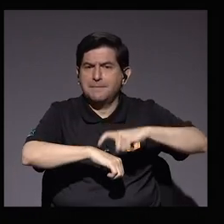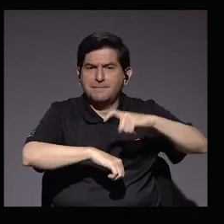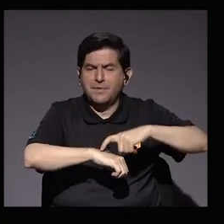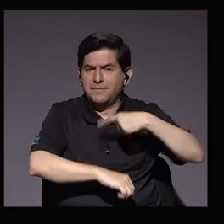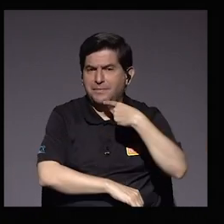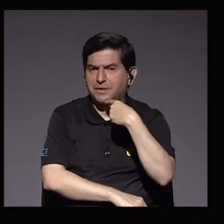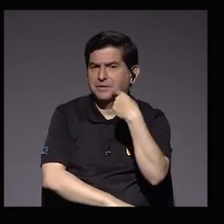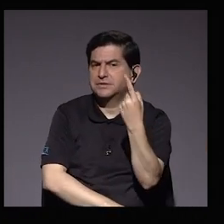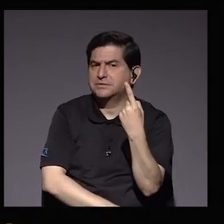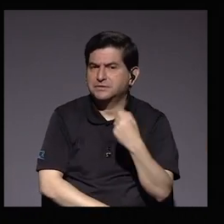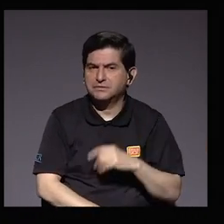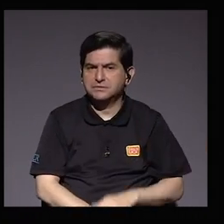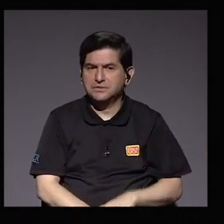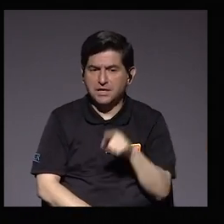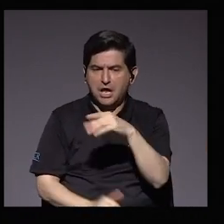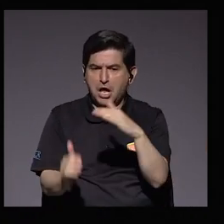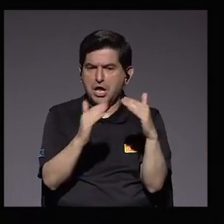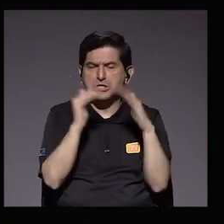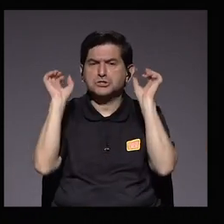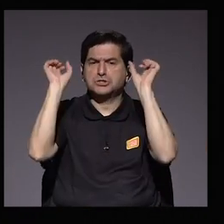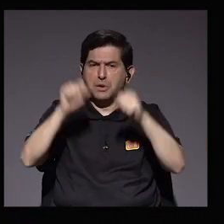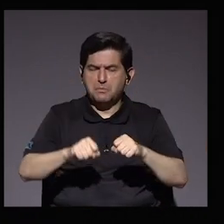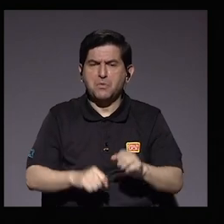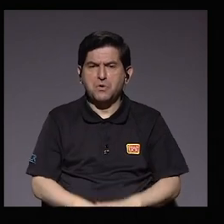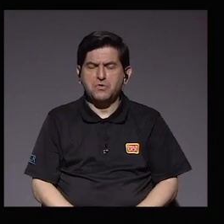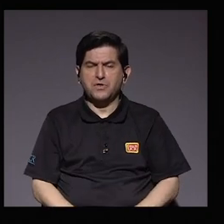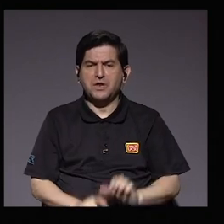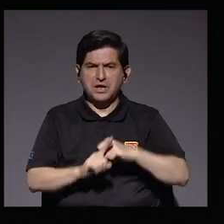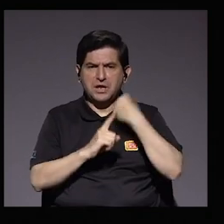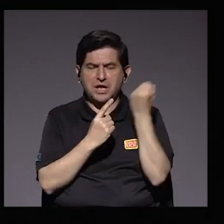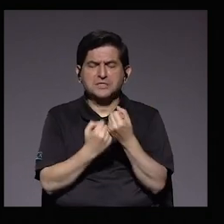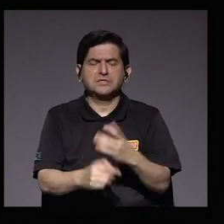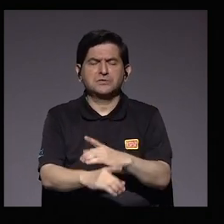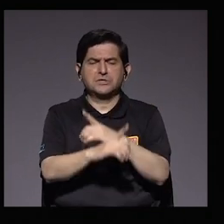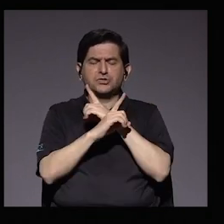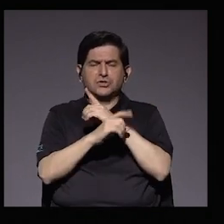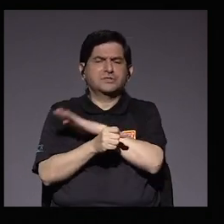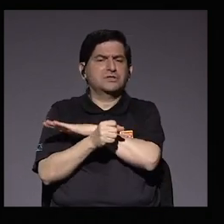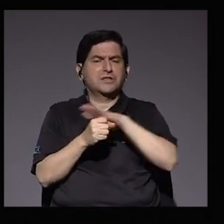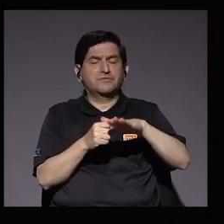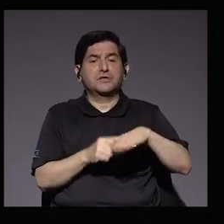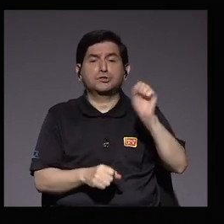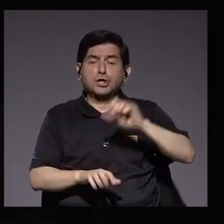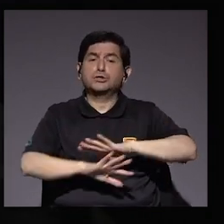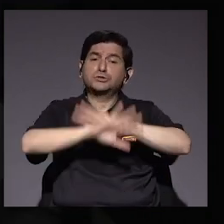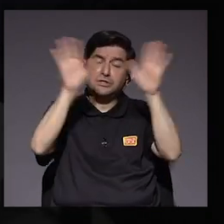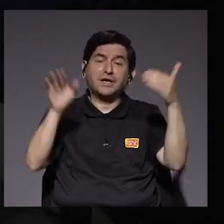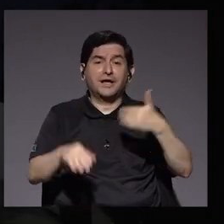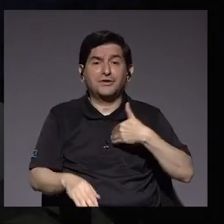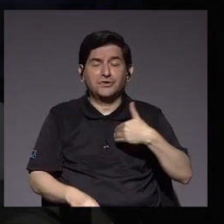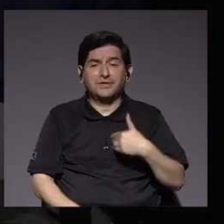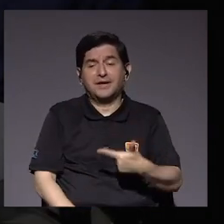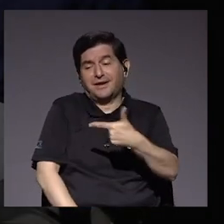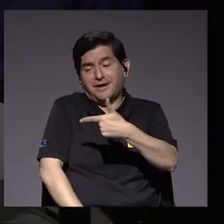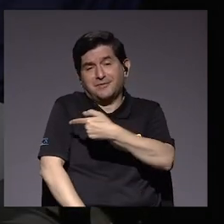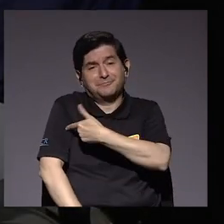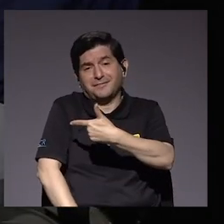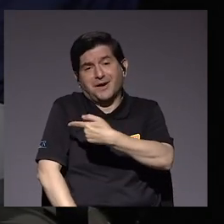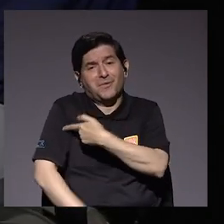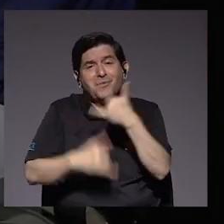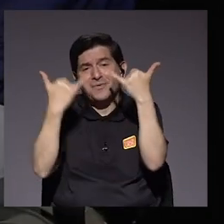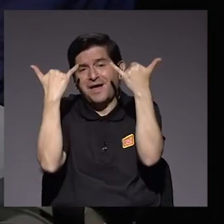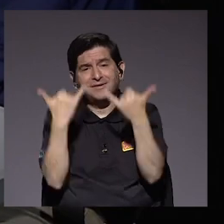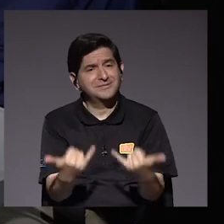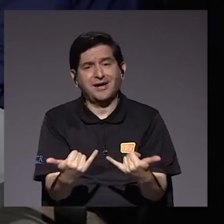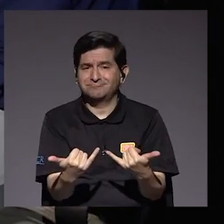momento en el que se dice esta población podría vivir una situación de inmunidad completa? Sí, claro. Cuando tengamos la vacuna es